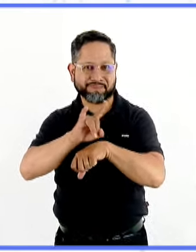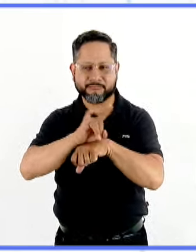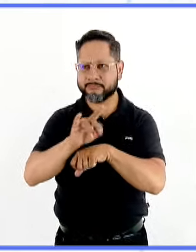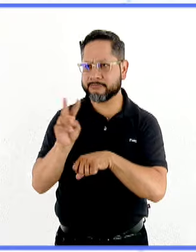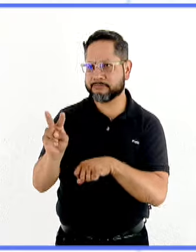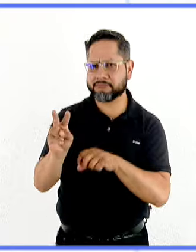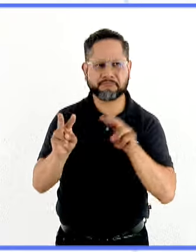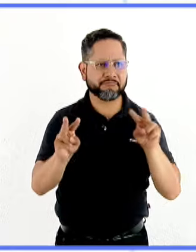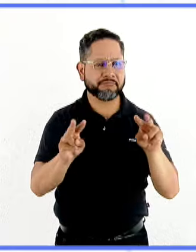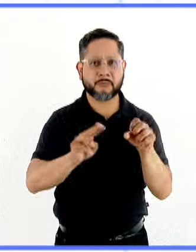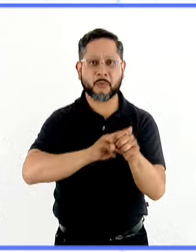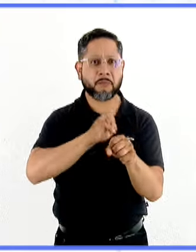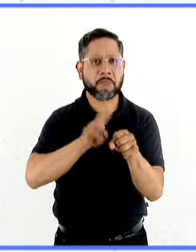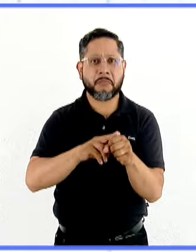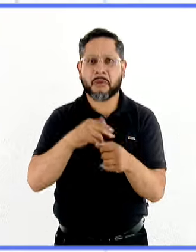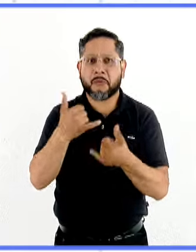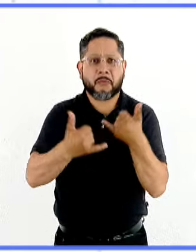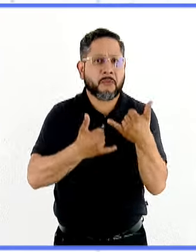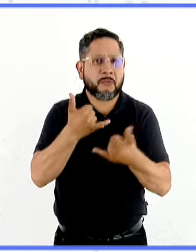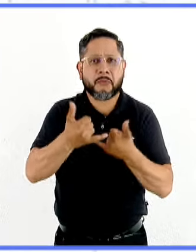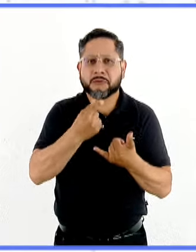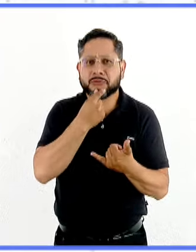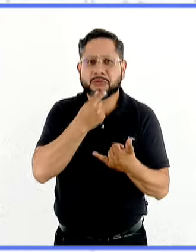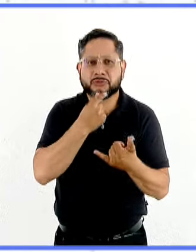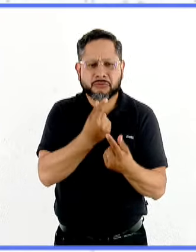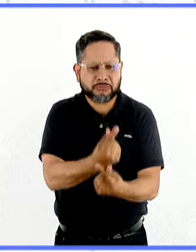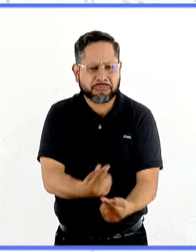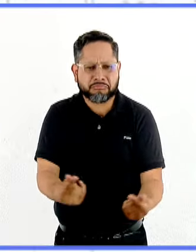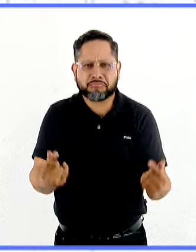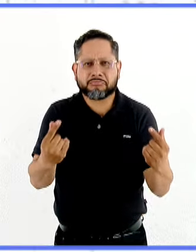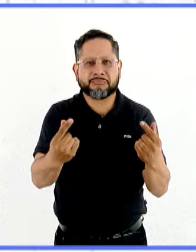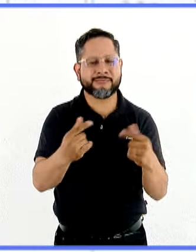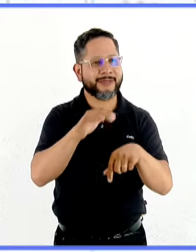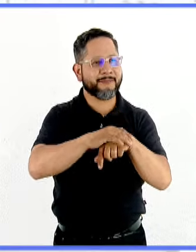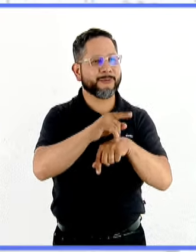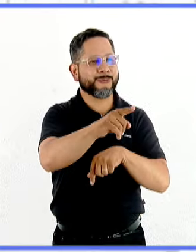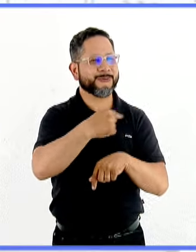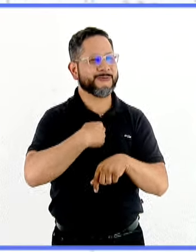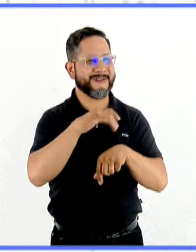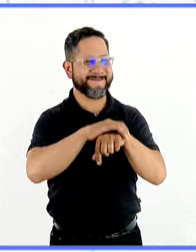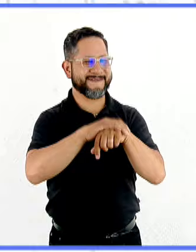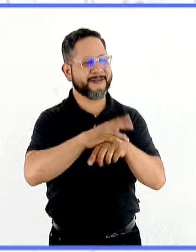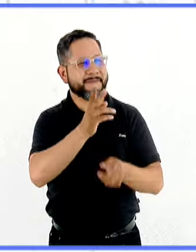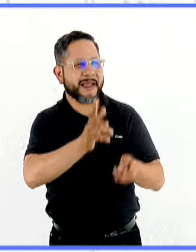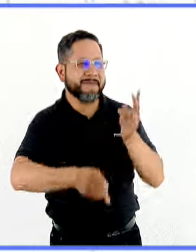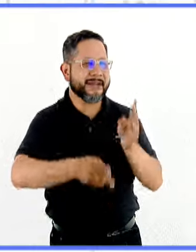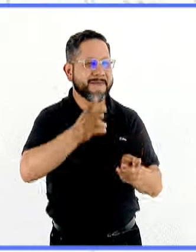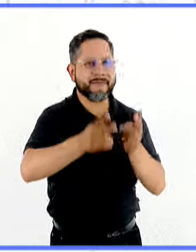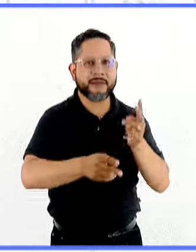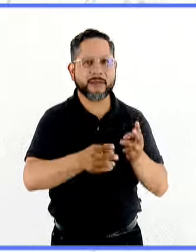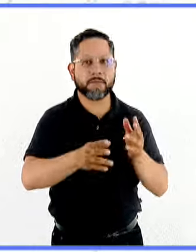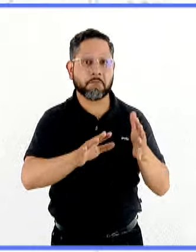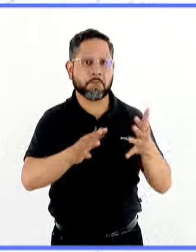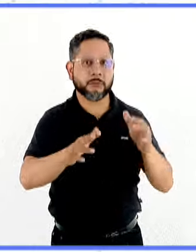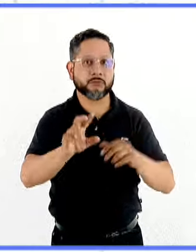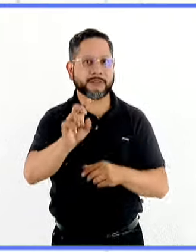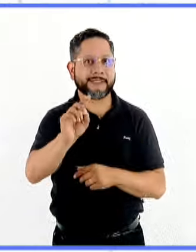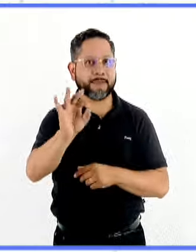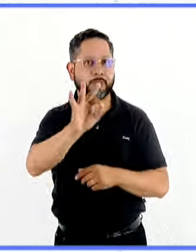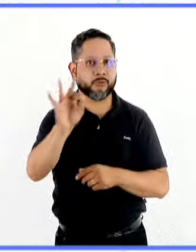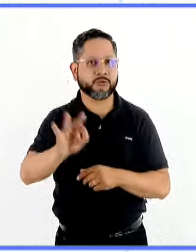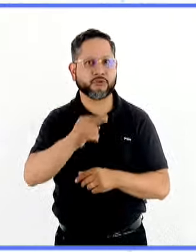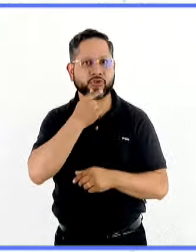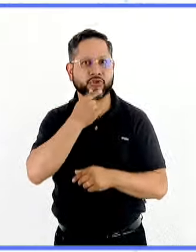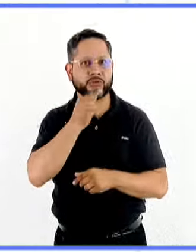normales los niños presentaban estos amigos imaginarios. Alrededor del 30% de los niños